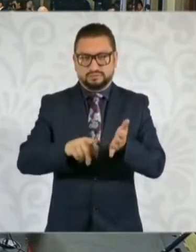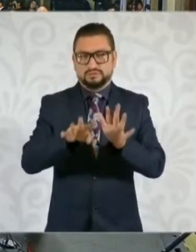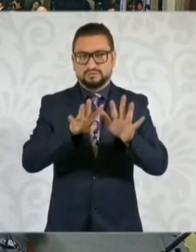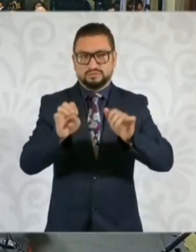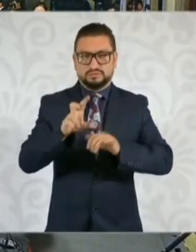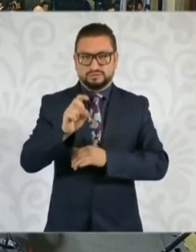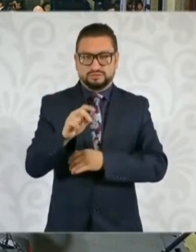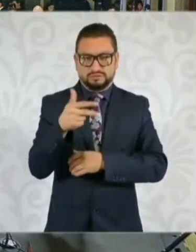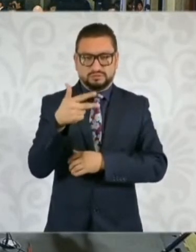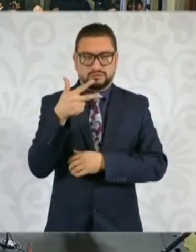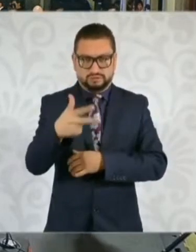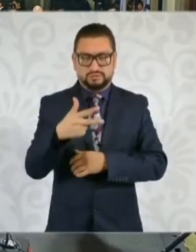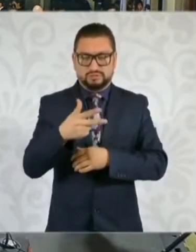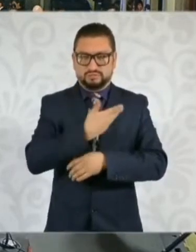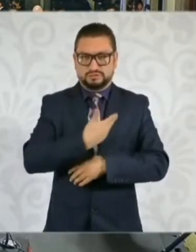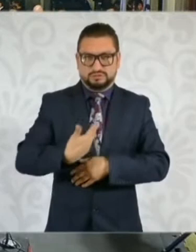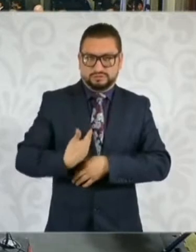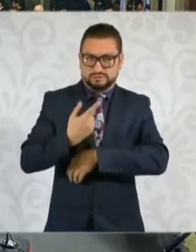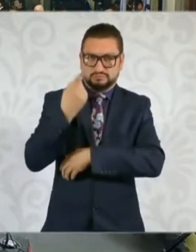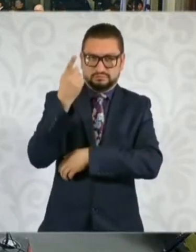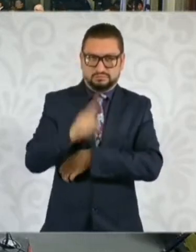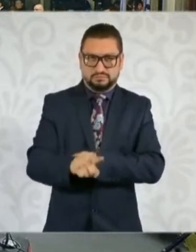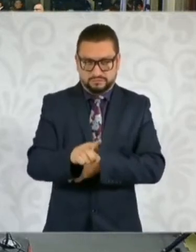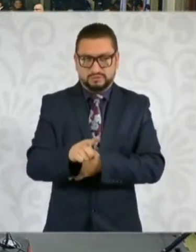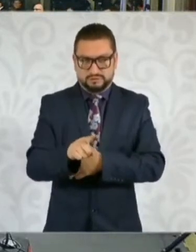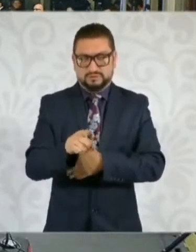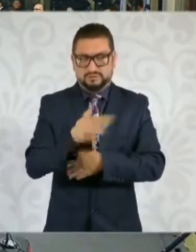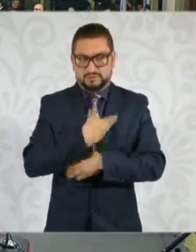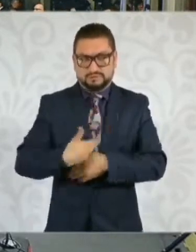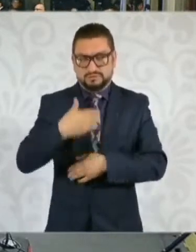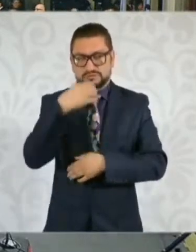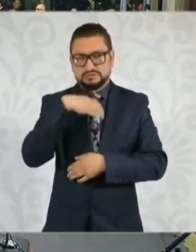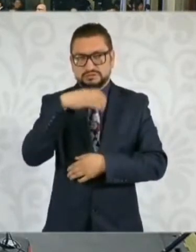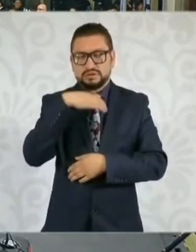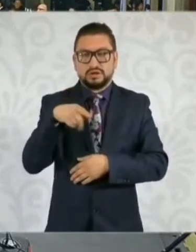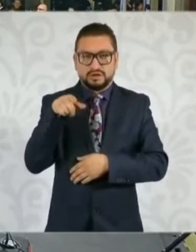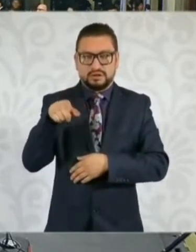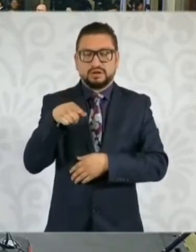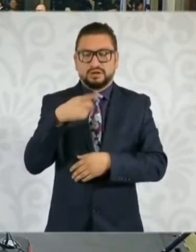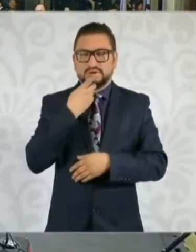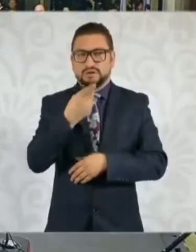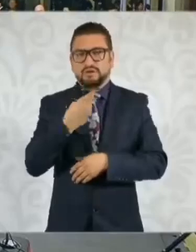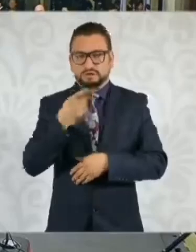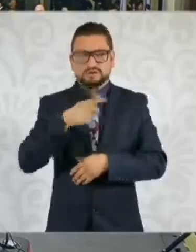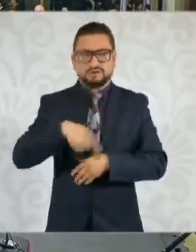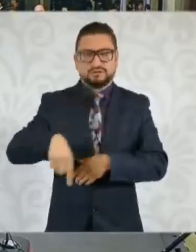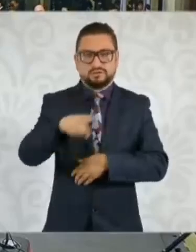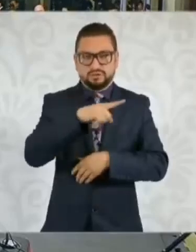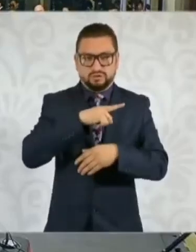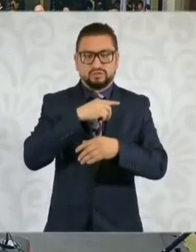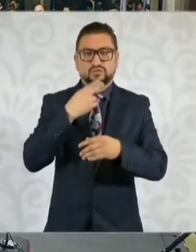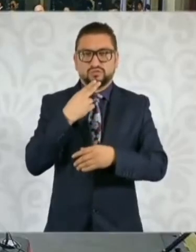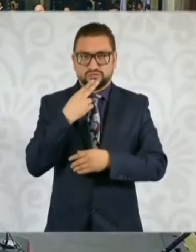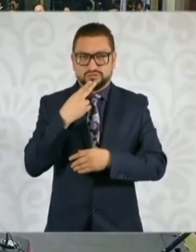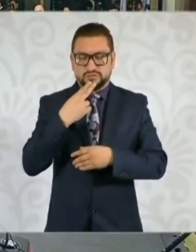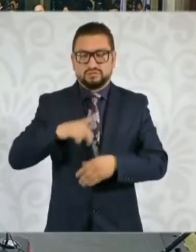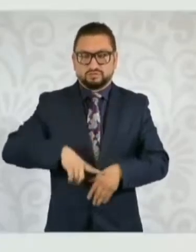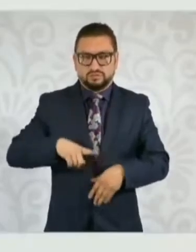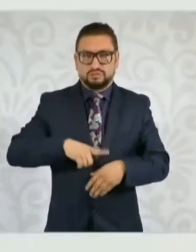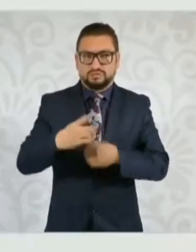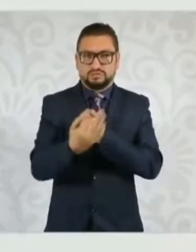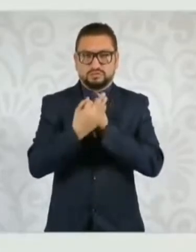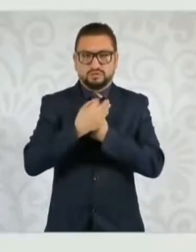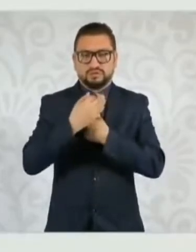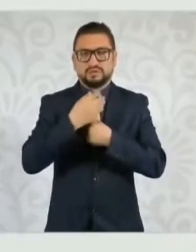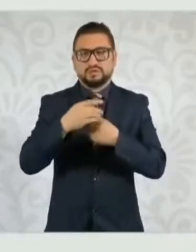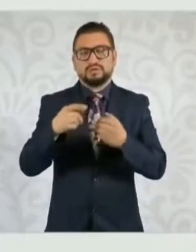por decreto presidencial el presidente Lázaro Cárdenas decretó expropiados por causa de utilidad pública a favor de la nación